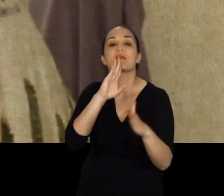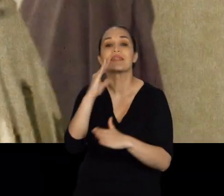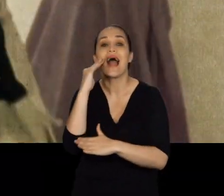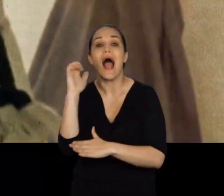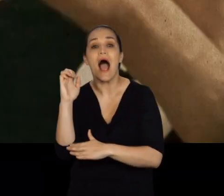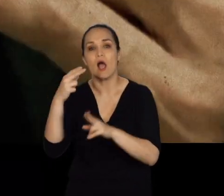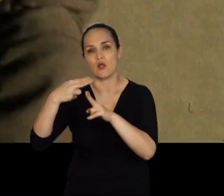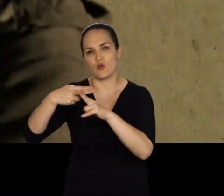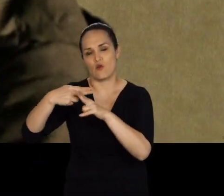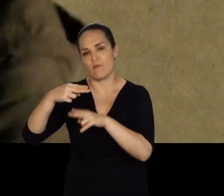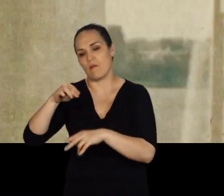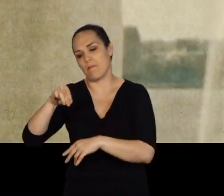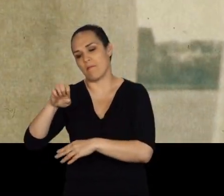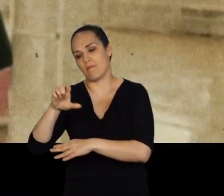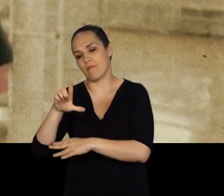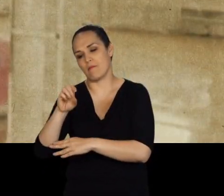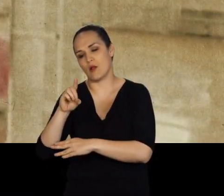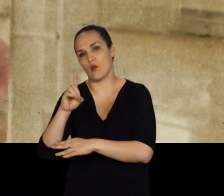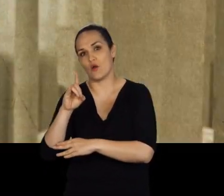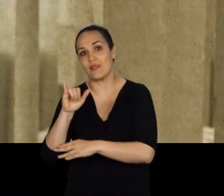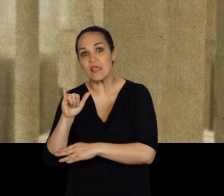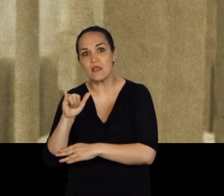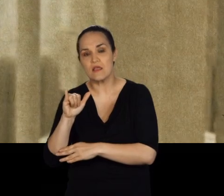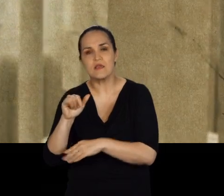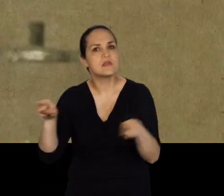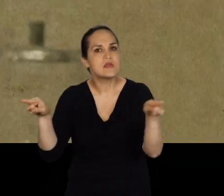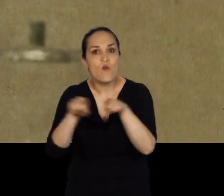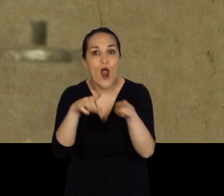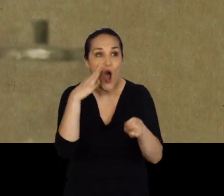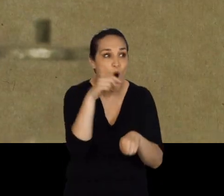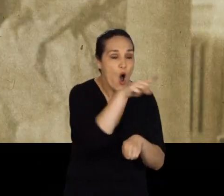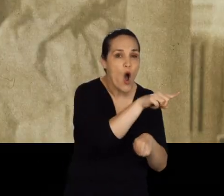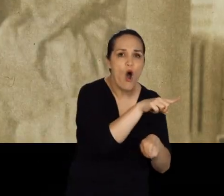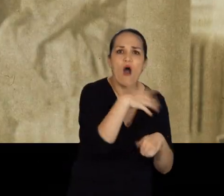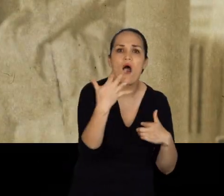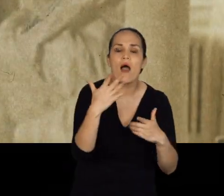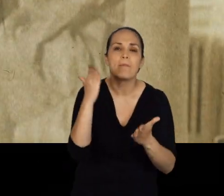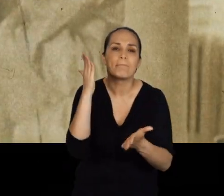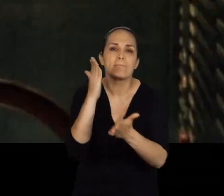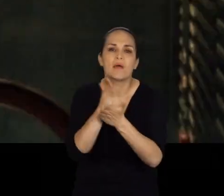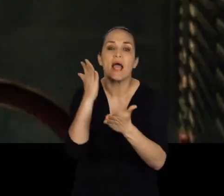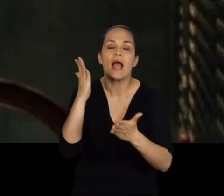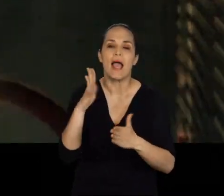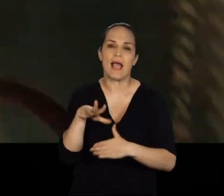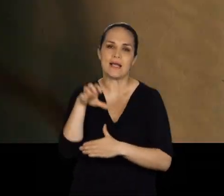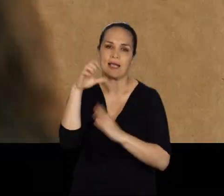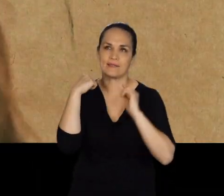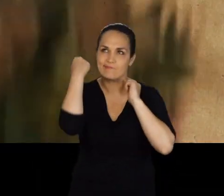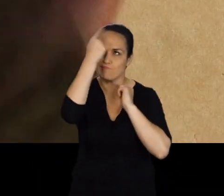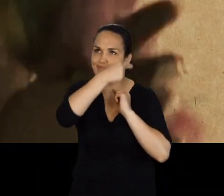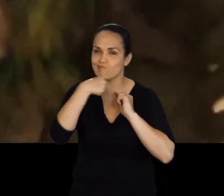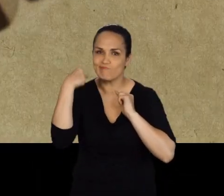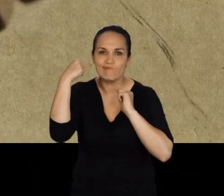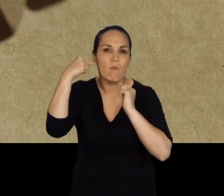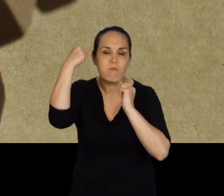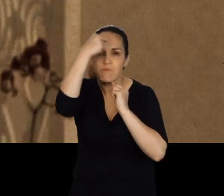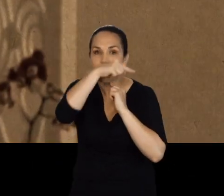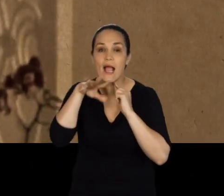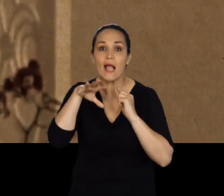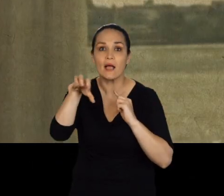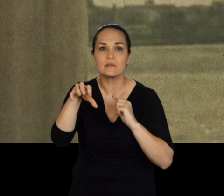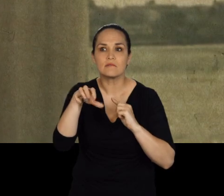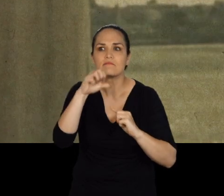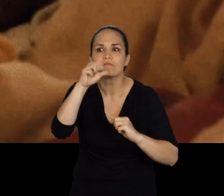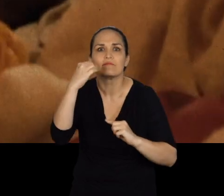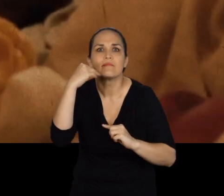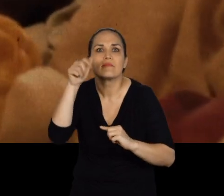película que narra la historia de Melody. Melody es una joven artista que, al igual que Hugo, se enfrenta a un cáncer ubicado en cabeza y cuello. Situación bastante